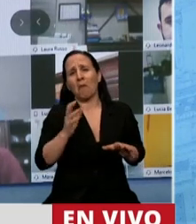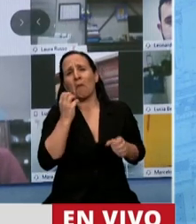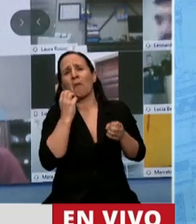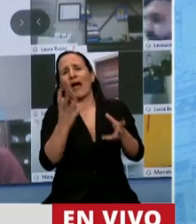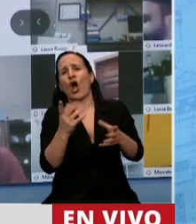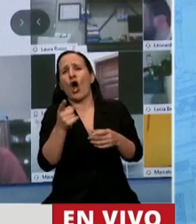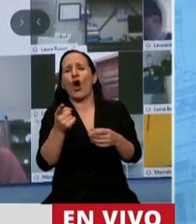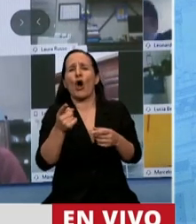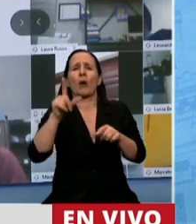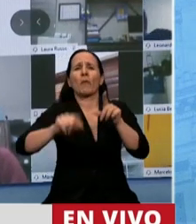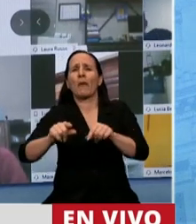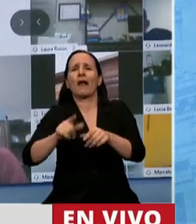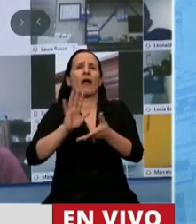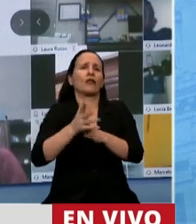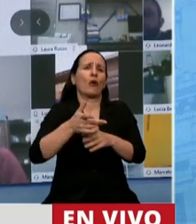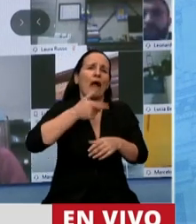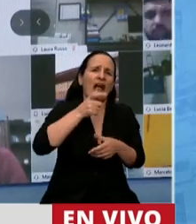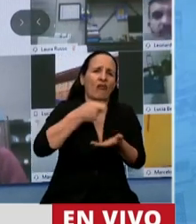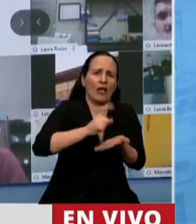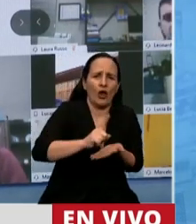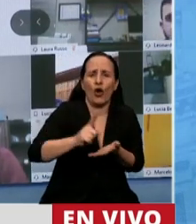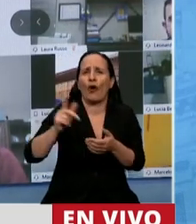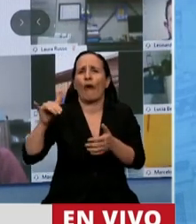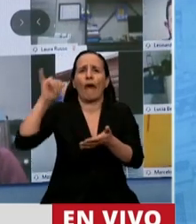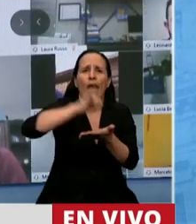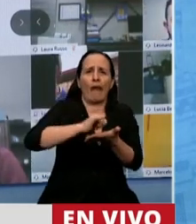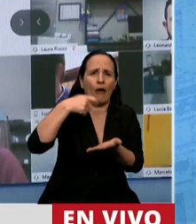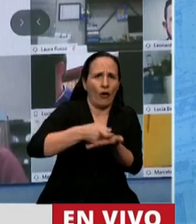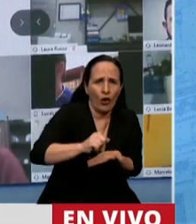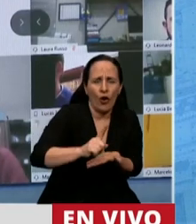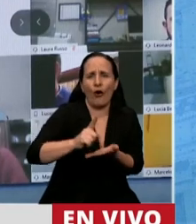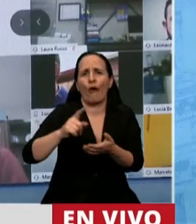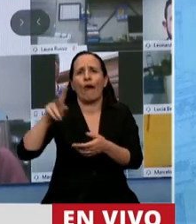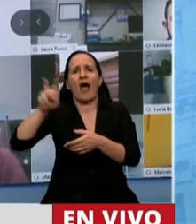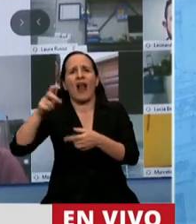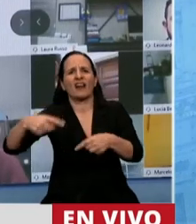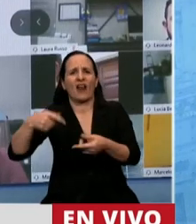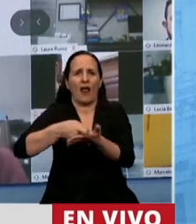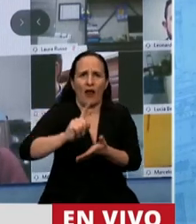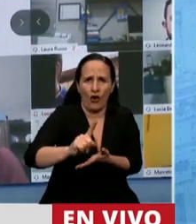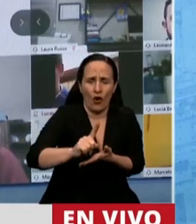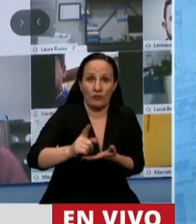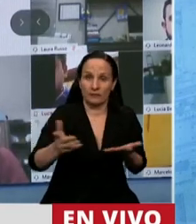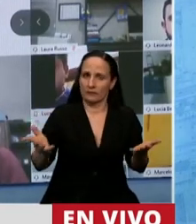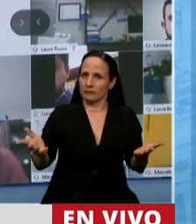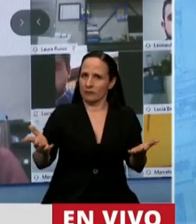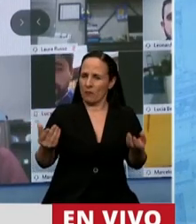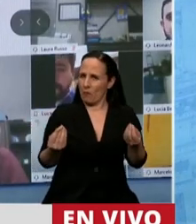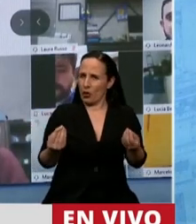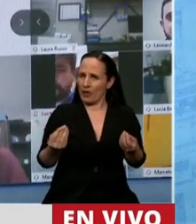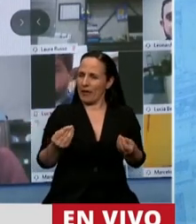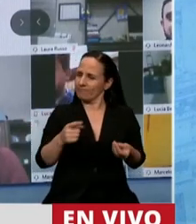cerraban cafés, pasajes o alquileres. Porque abrazamos justamente y de manera profunda